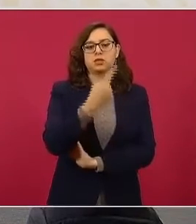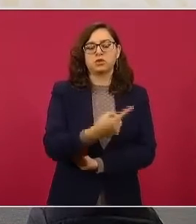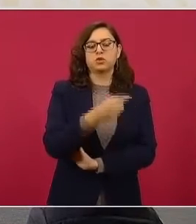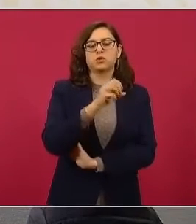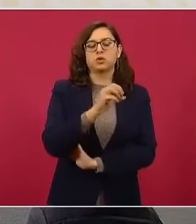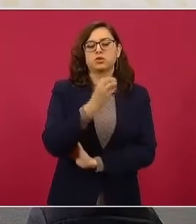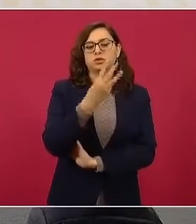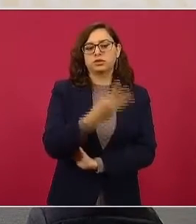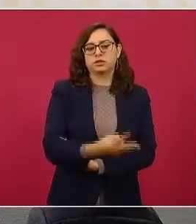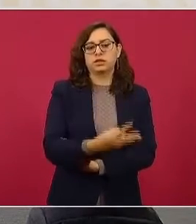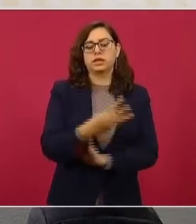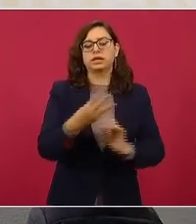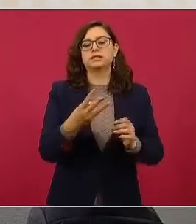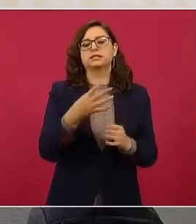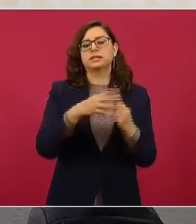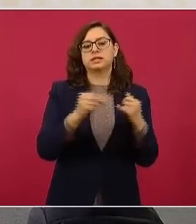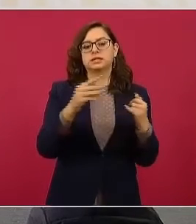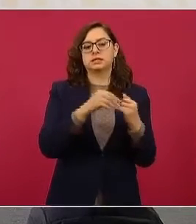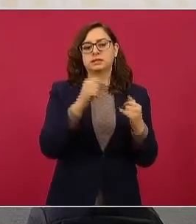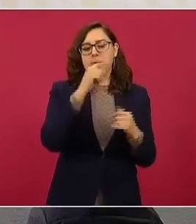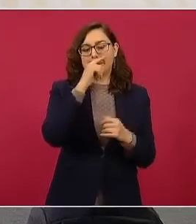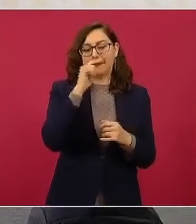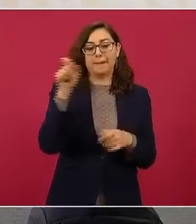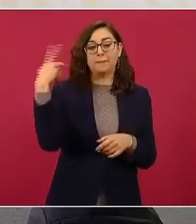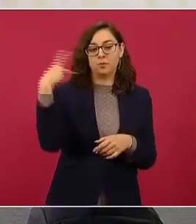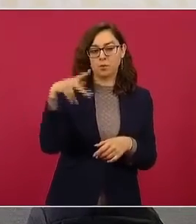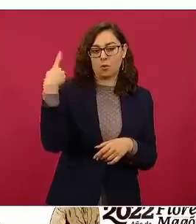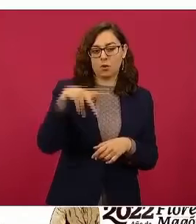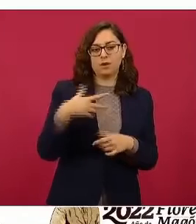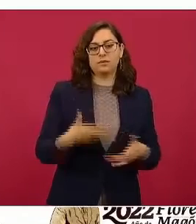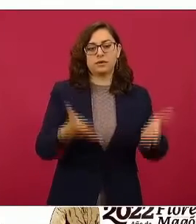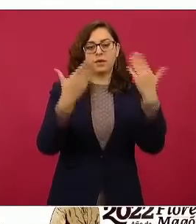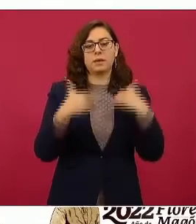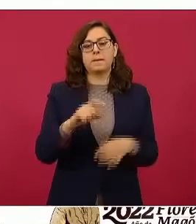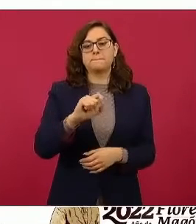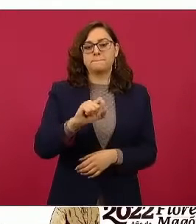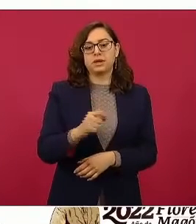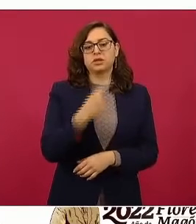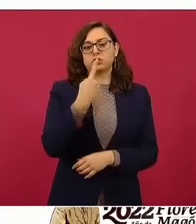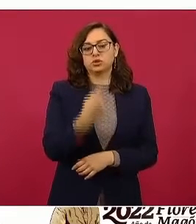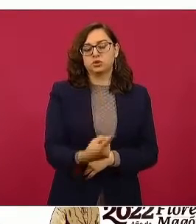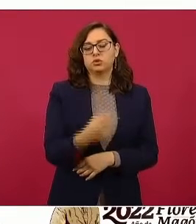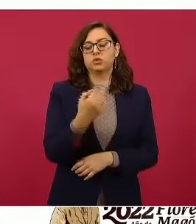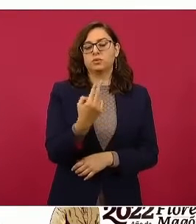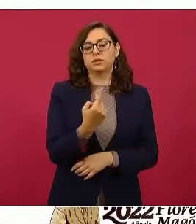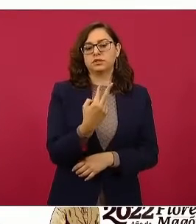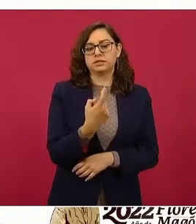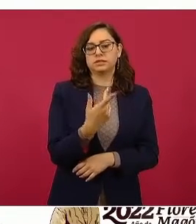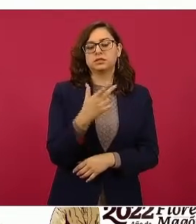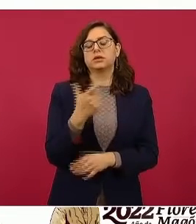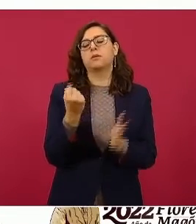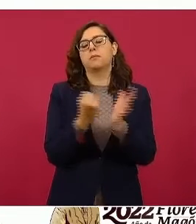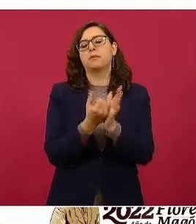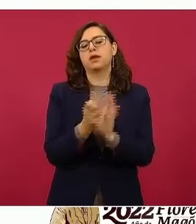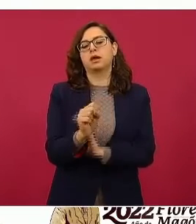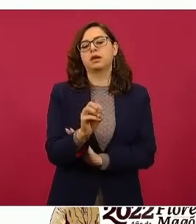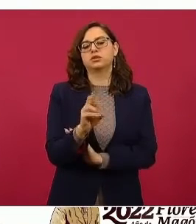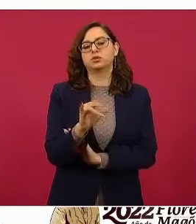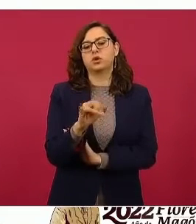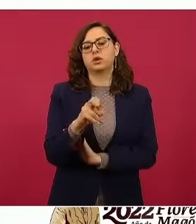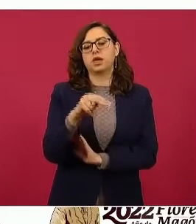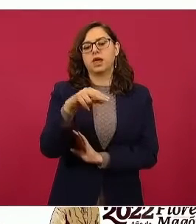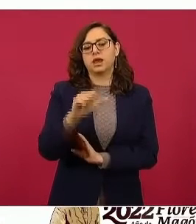Valero en Nopalucan, Puebla y 21 pesos con 25 centavos de Soriana en Tampico,